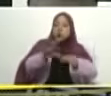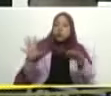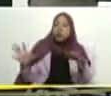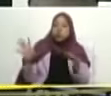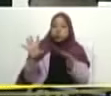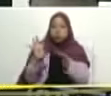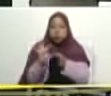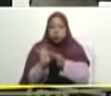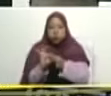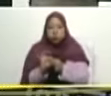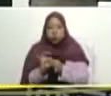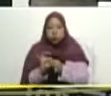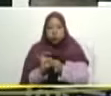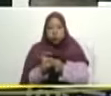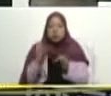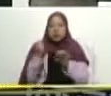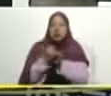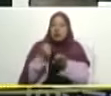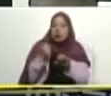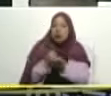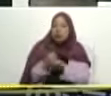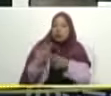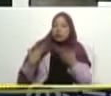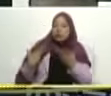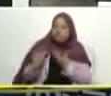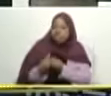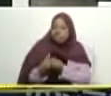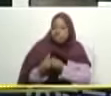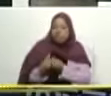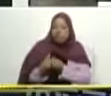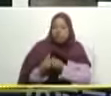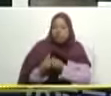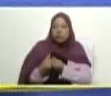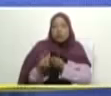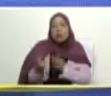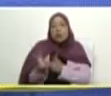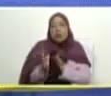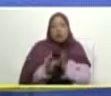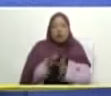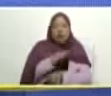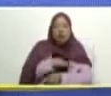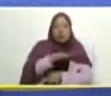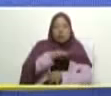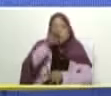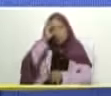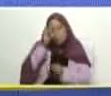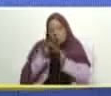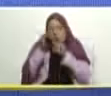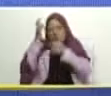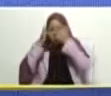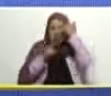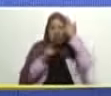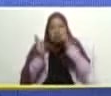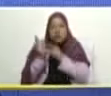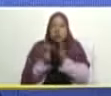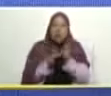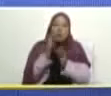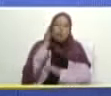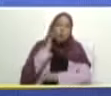a la unión a la unión al trabajo conjunto en Cristo en Bolívar y en Chávez al trabajo unitario